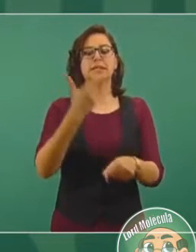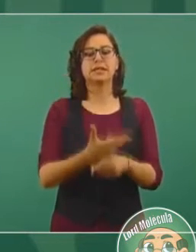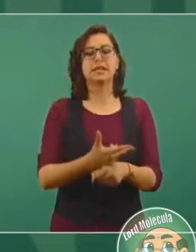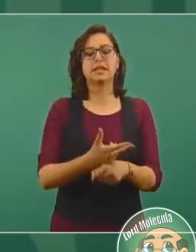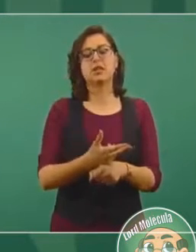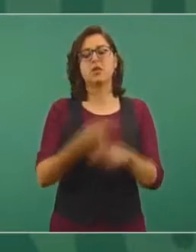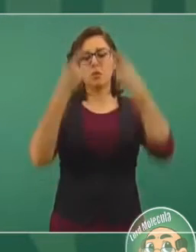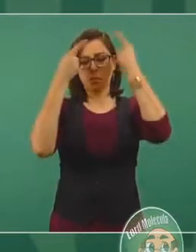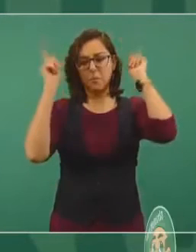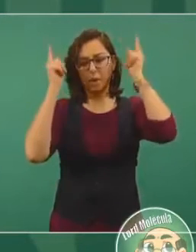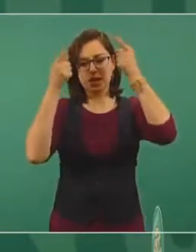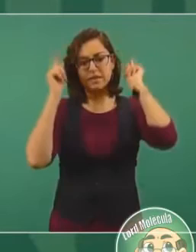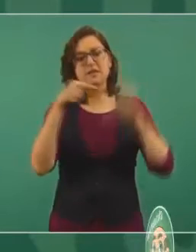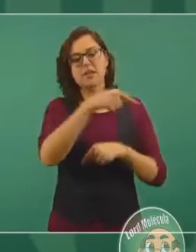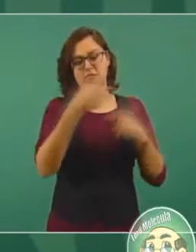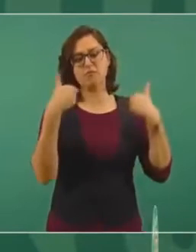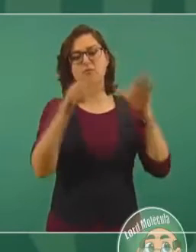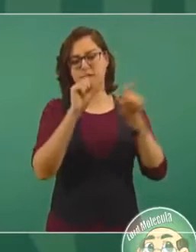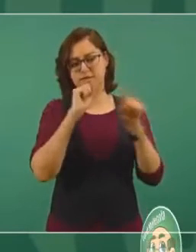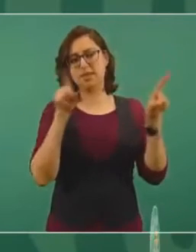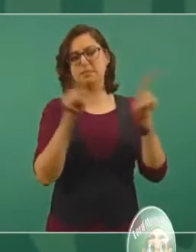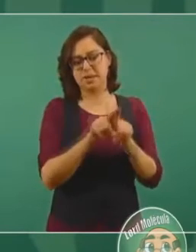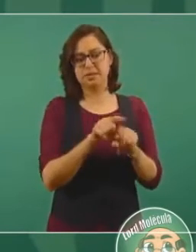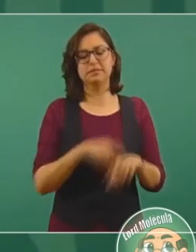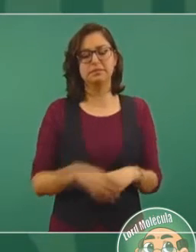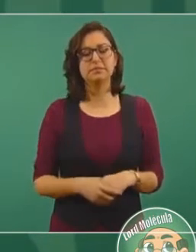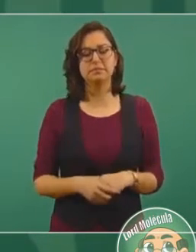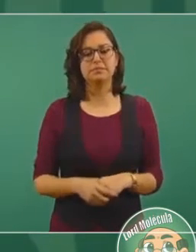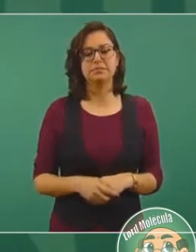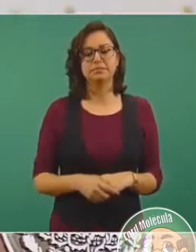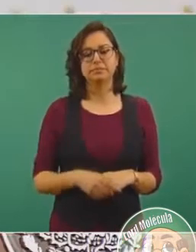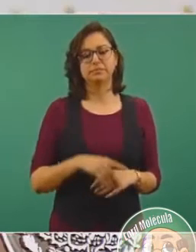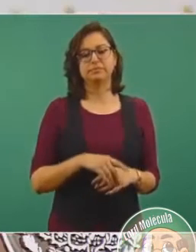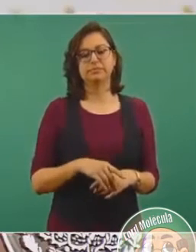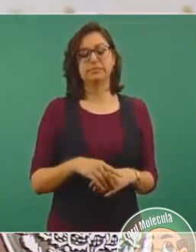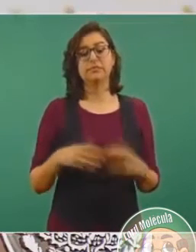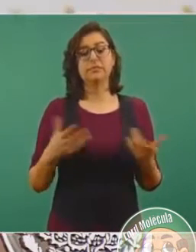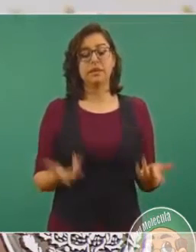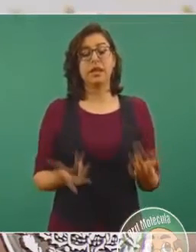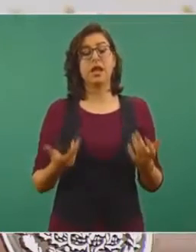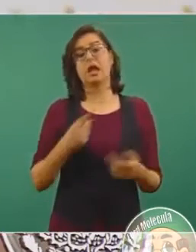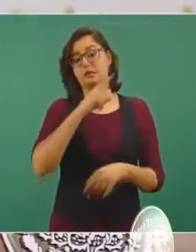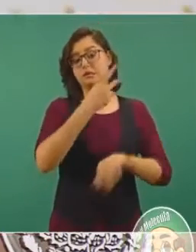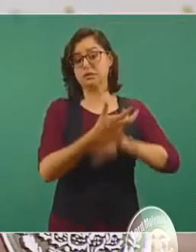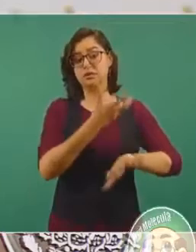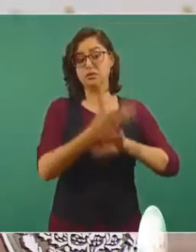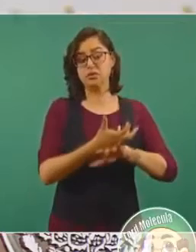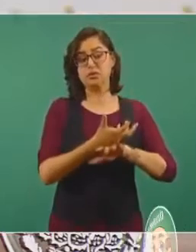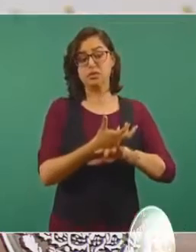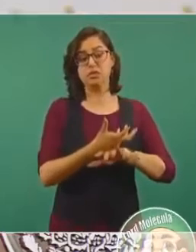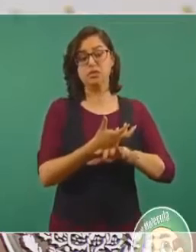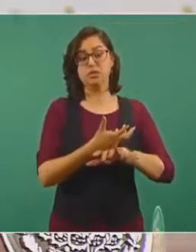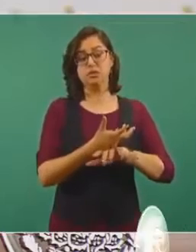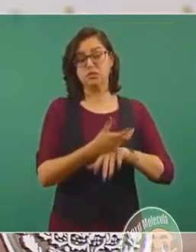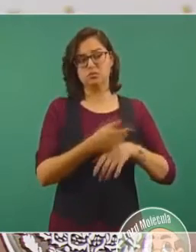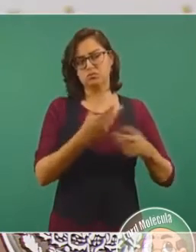secretario de Marina, y trabajó bajo sus órdenes el que